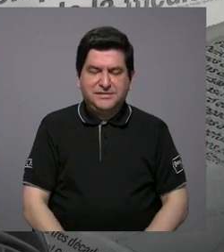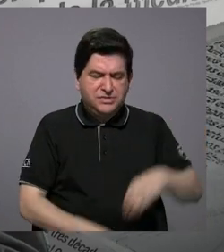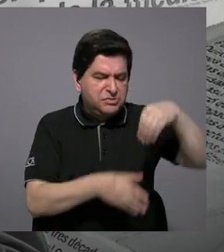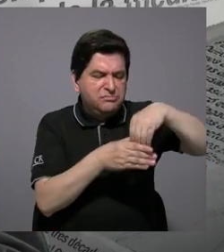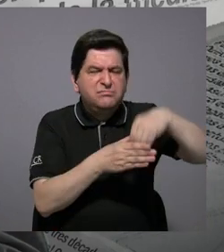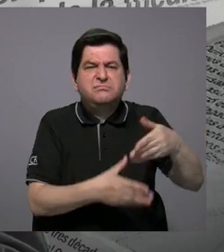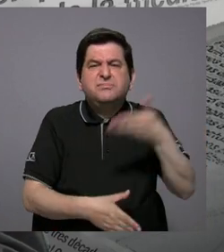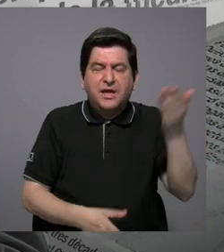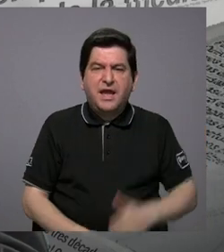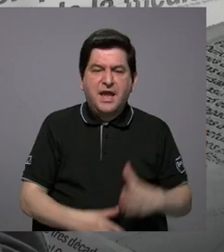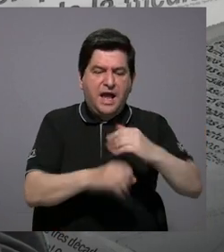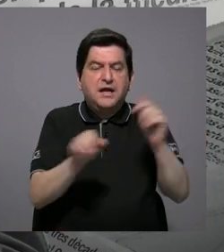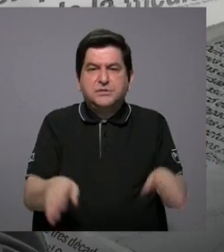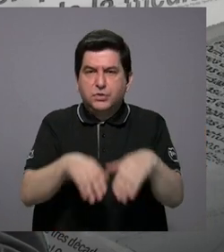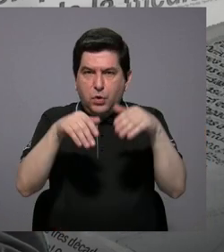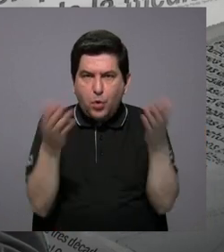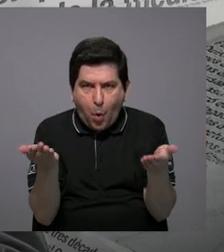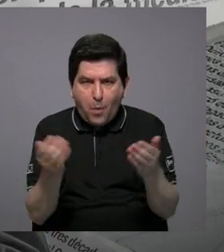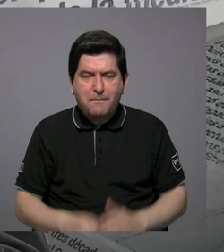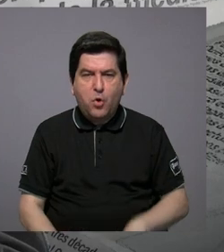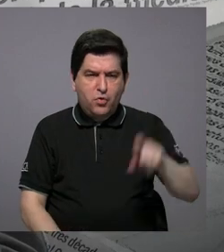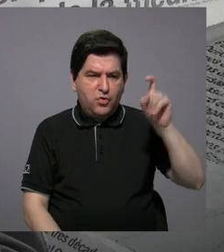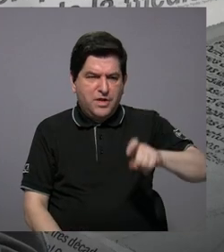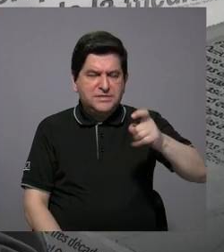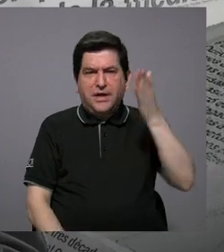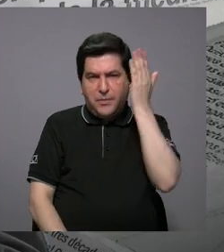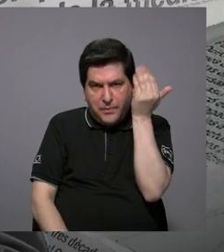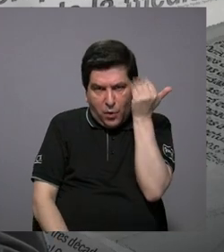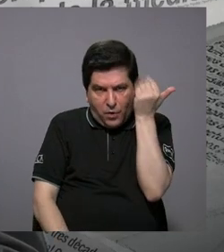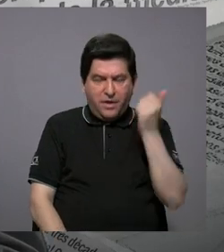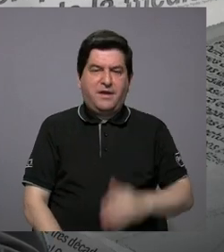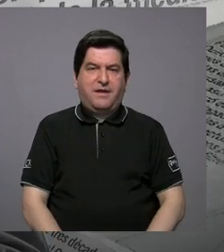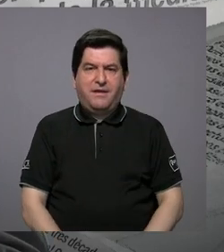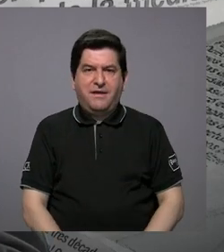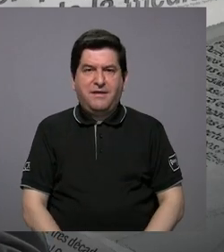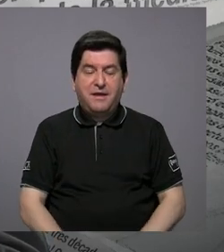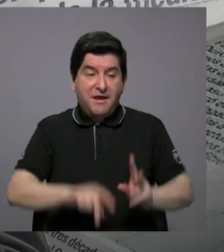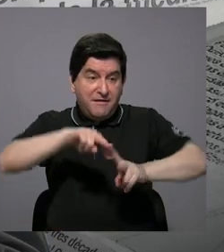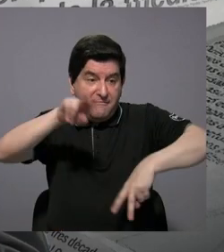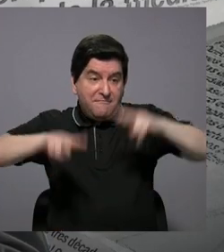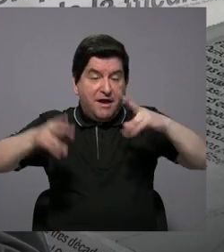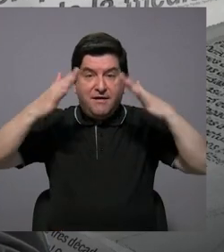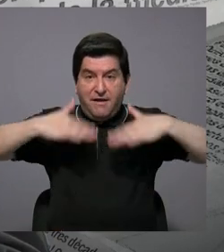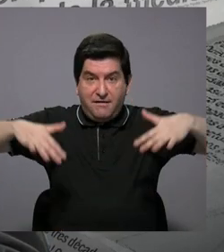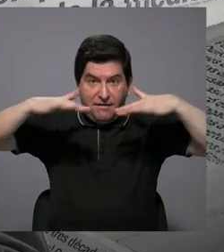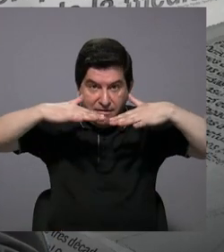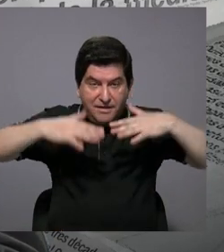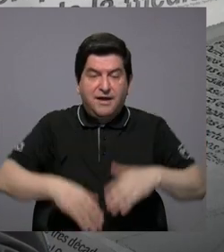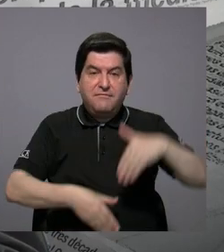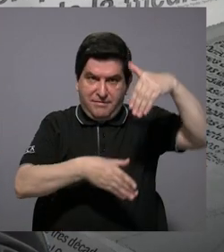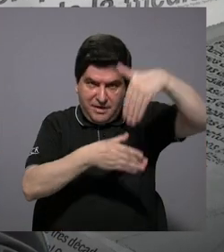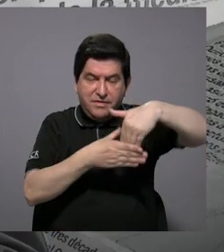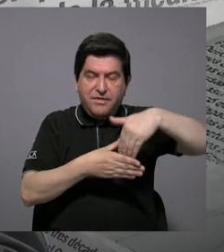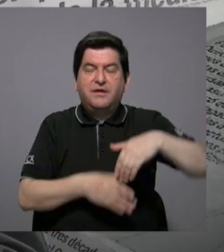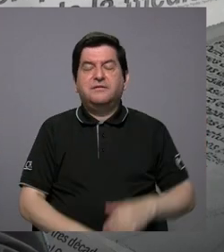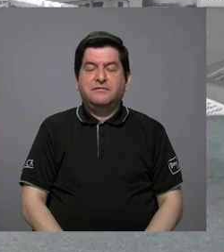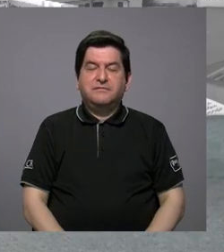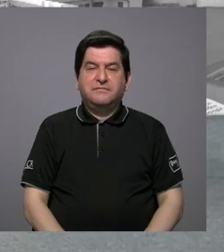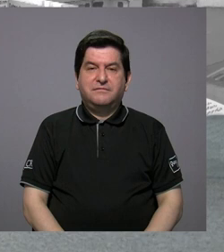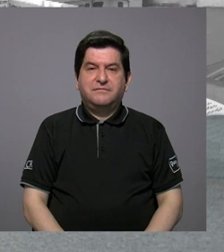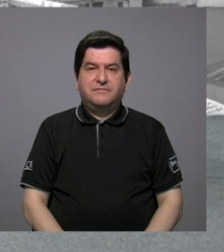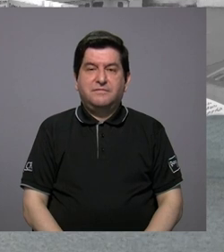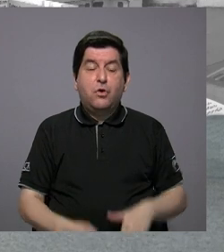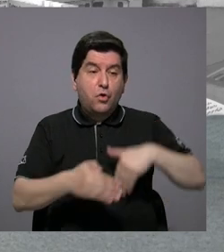contiene, cómo se elabora, por qué se necesita también la parte de la variable ambiental, se ve en el contenido del curso.